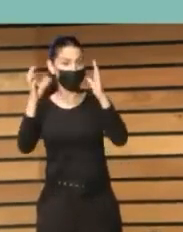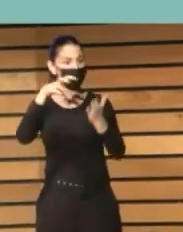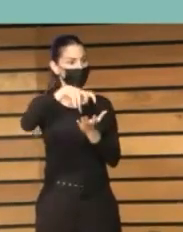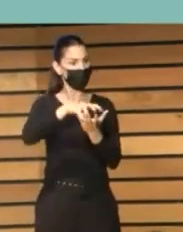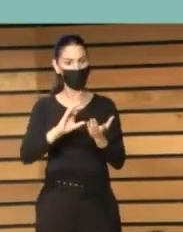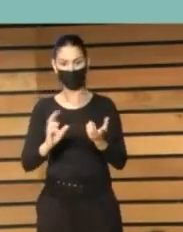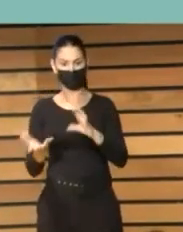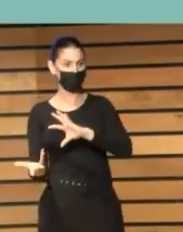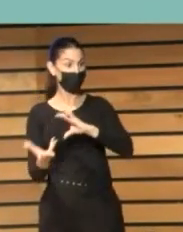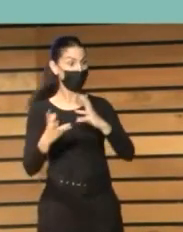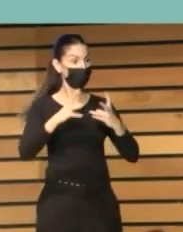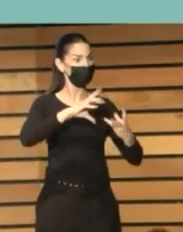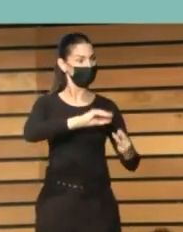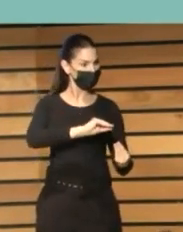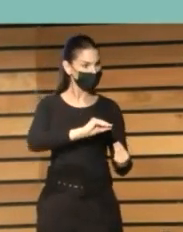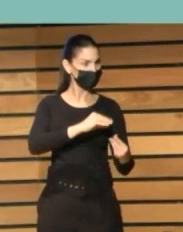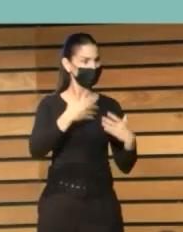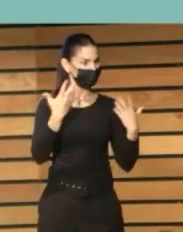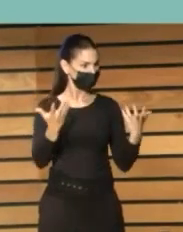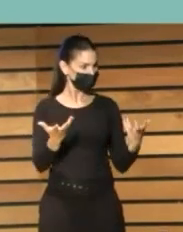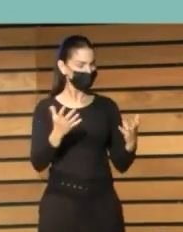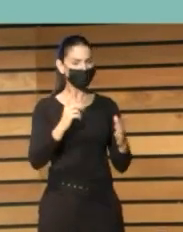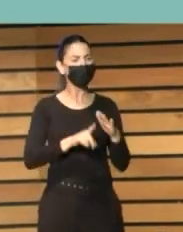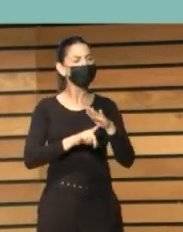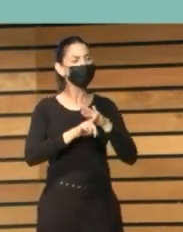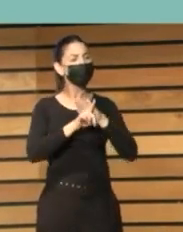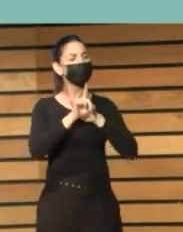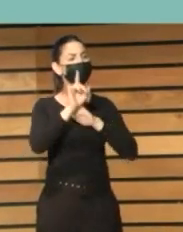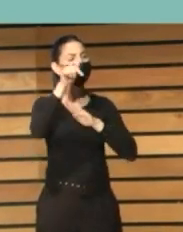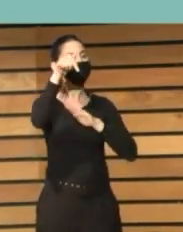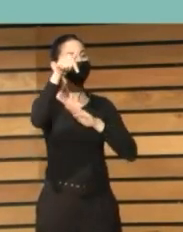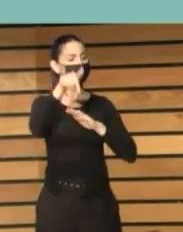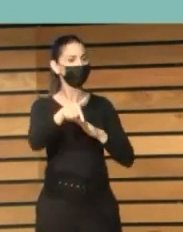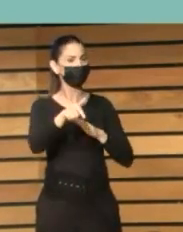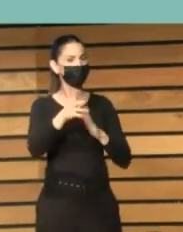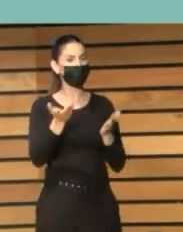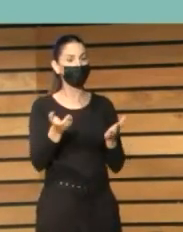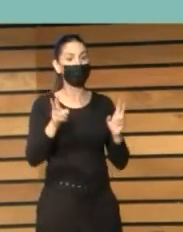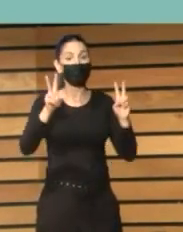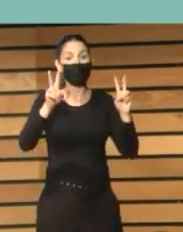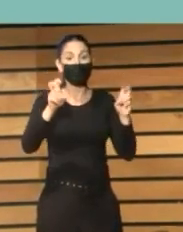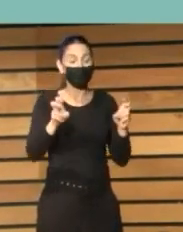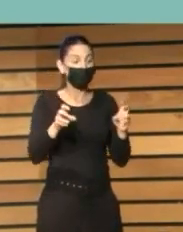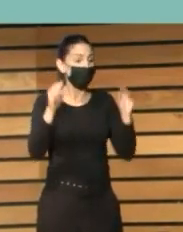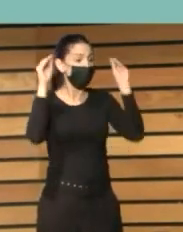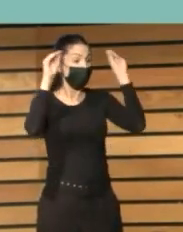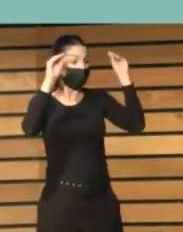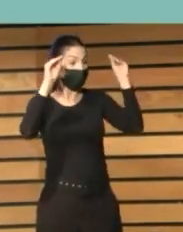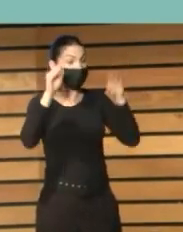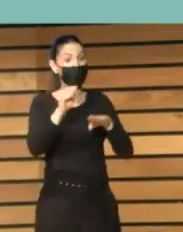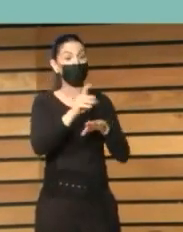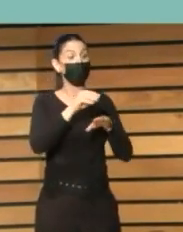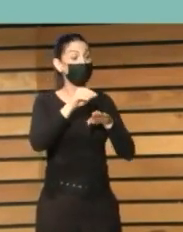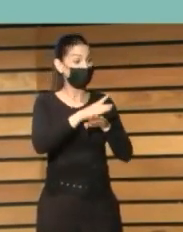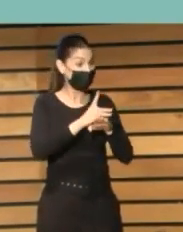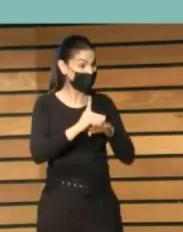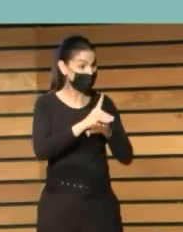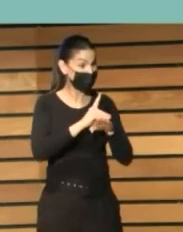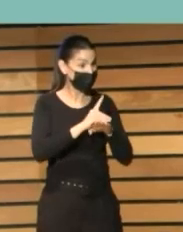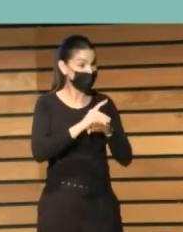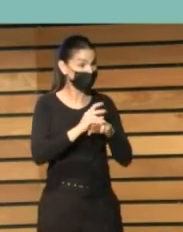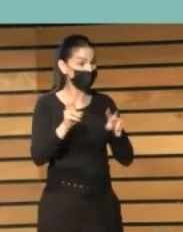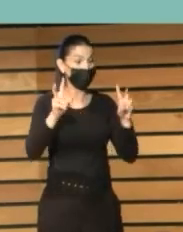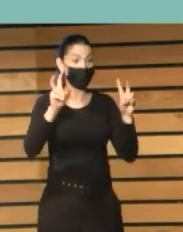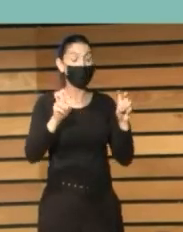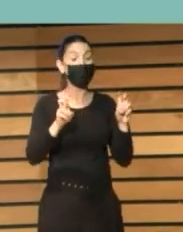bibliotecas, para desarrollar en ellas, en principio, actuaciones de formación digital que tendrían que basarse en el